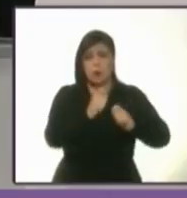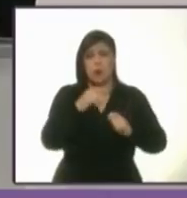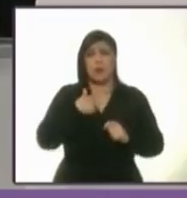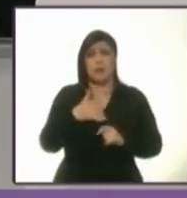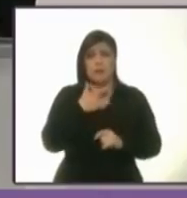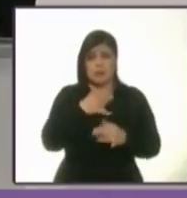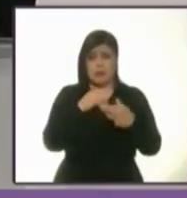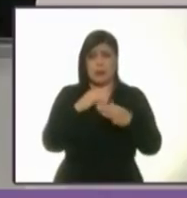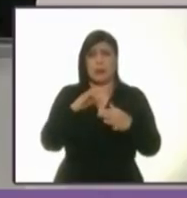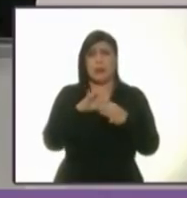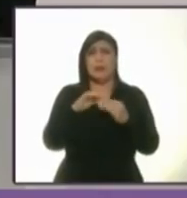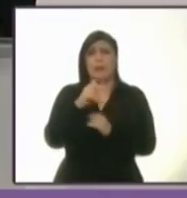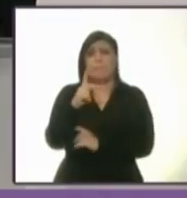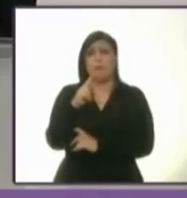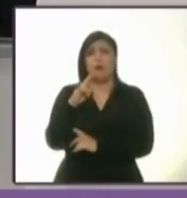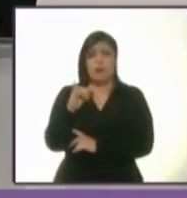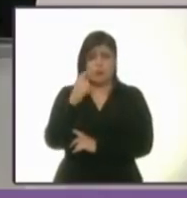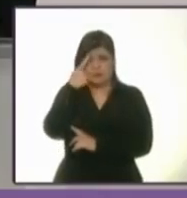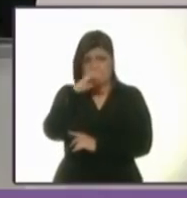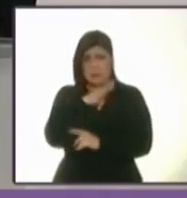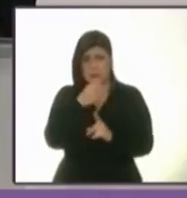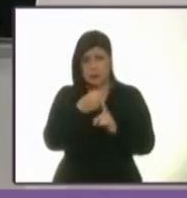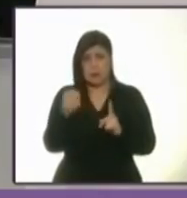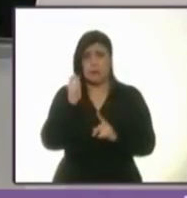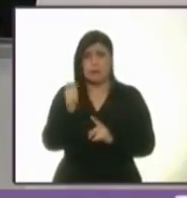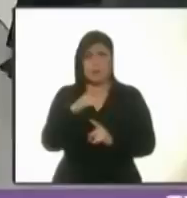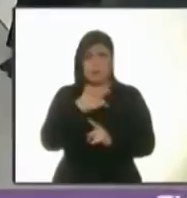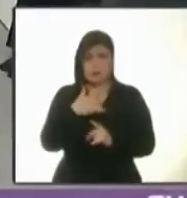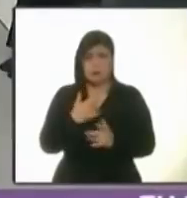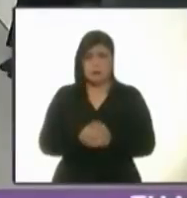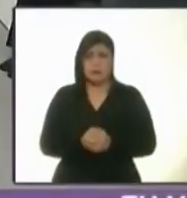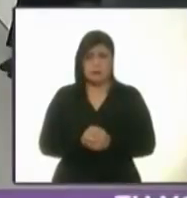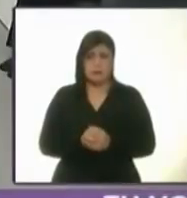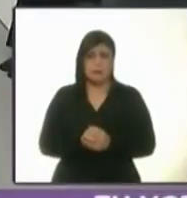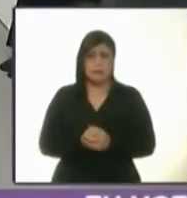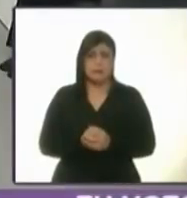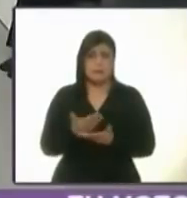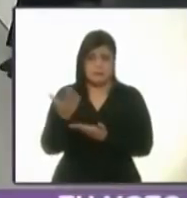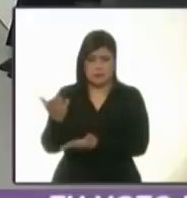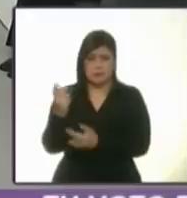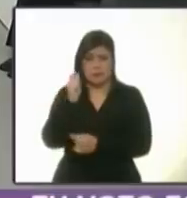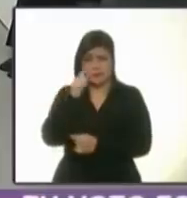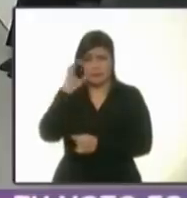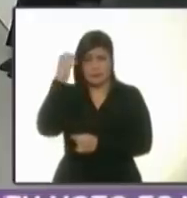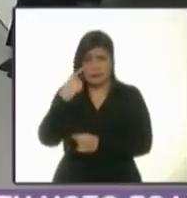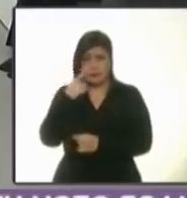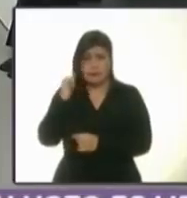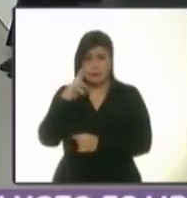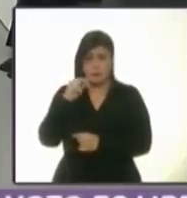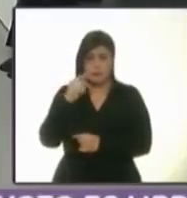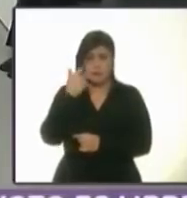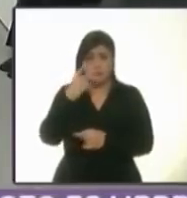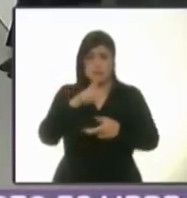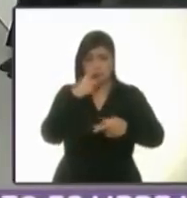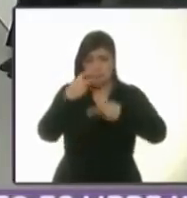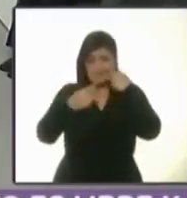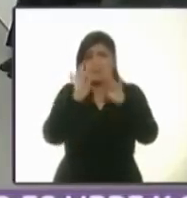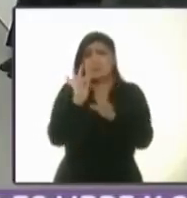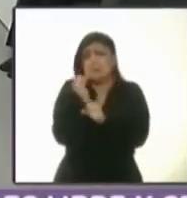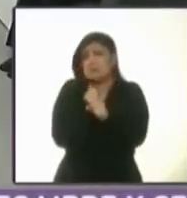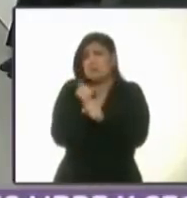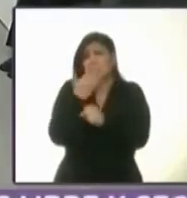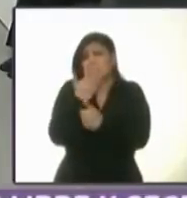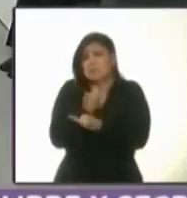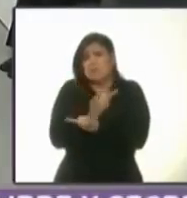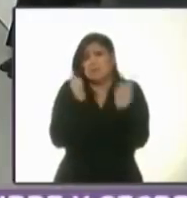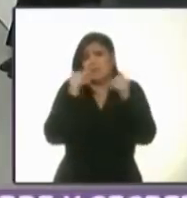purificación carpinteiro en ese orden. Y vaya a usar el derecho de réplica, Claudia. Desea ser. Que se investigue lo que se tenga que